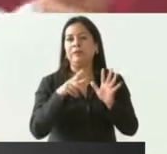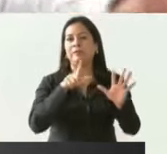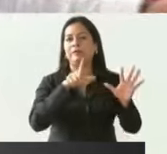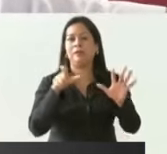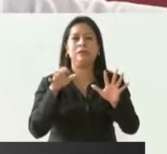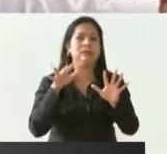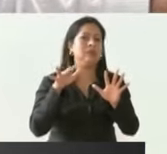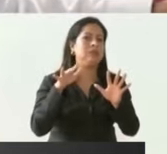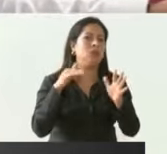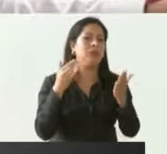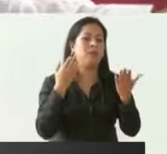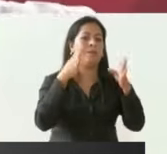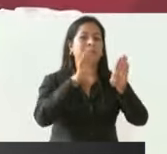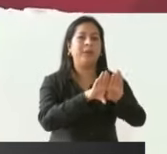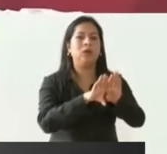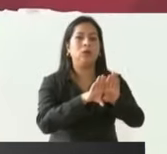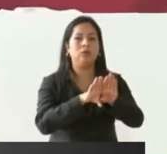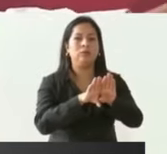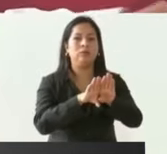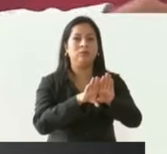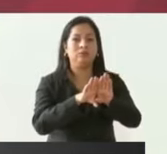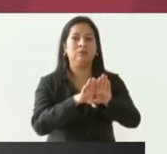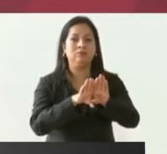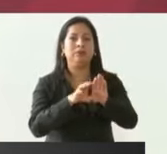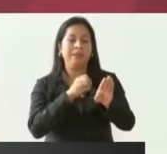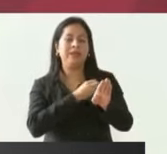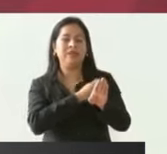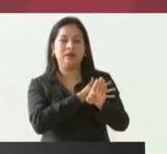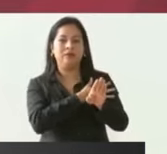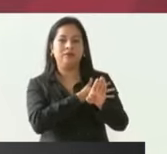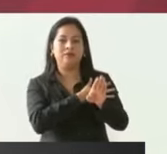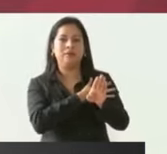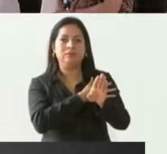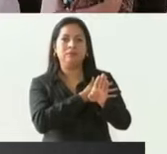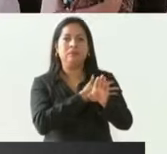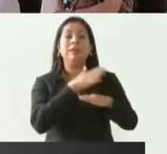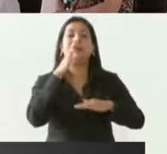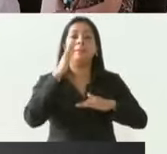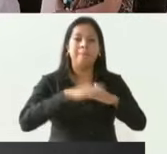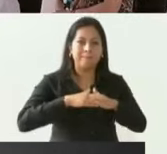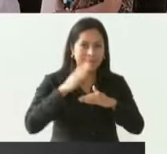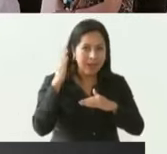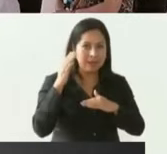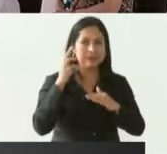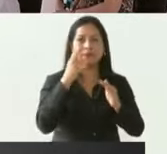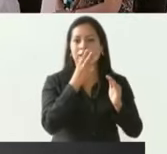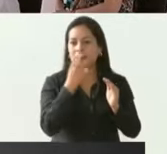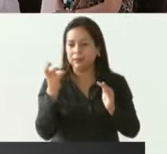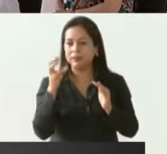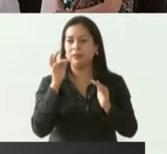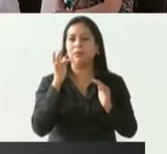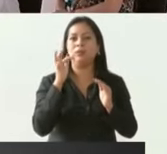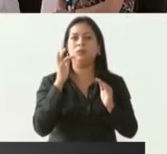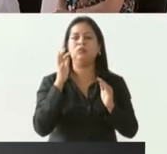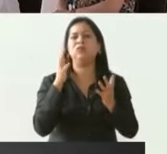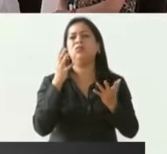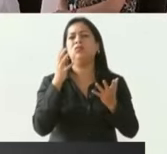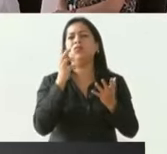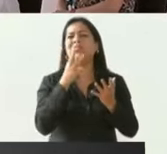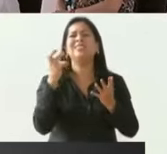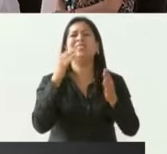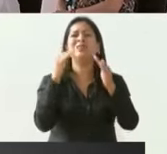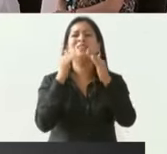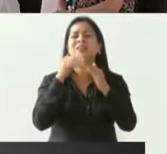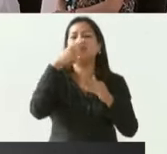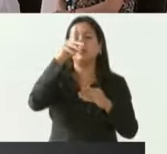sucursales del Banco del Bienestar Bienestar y más de 300 cuarteles nuestros